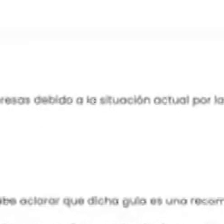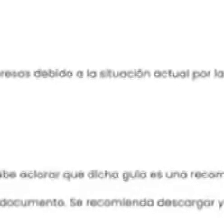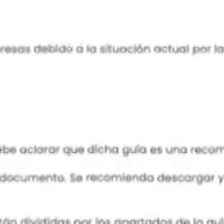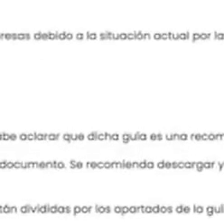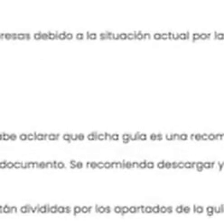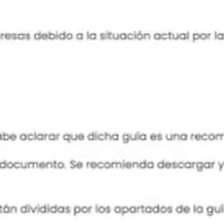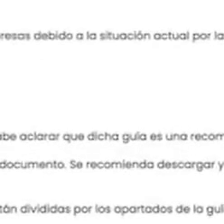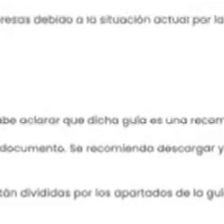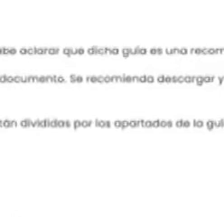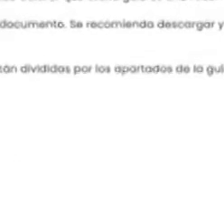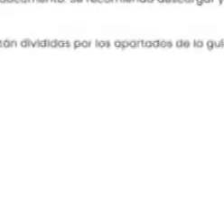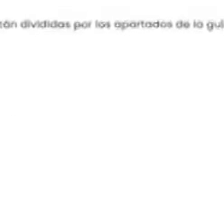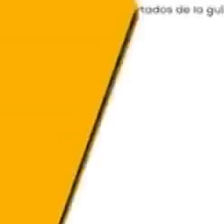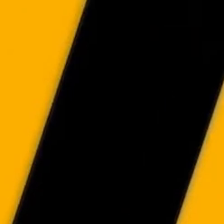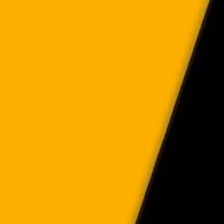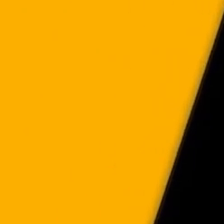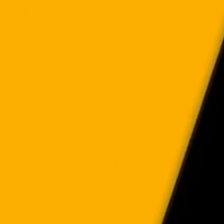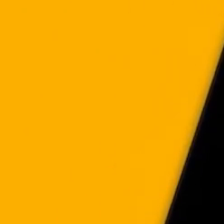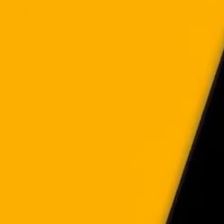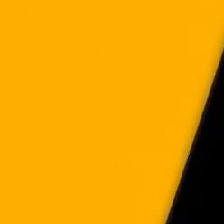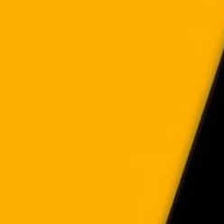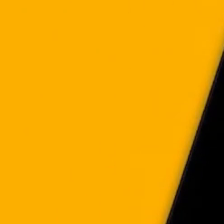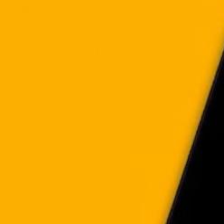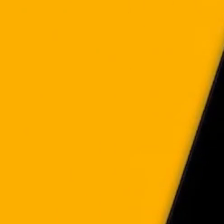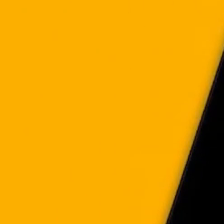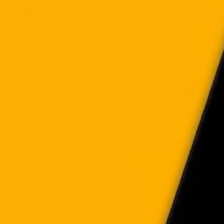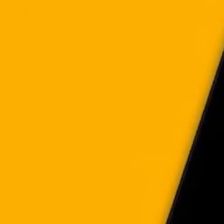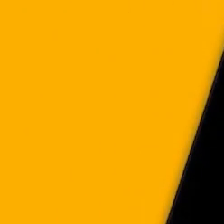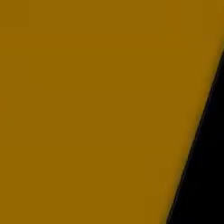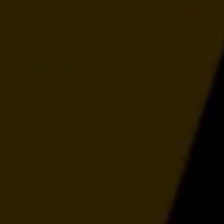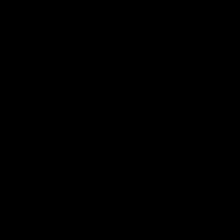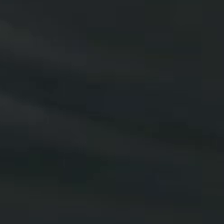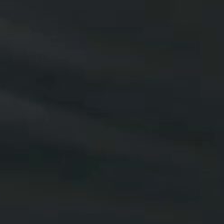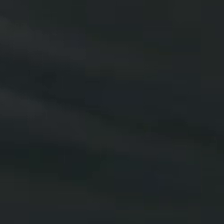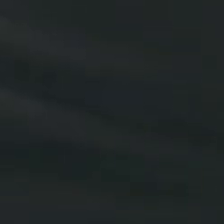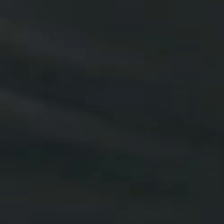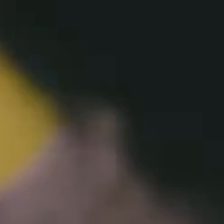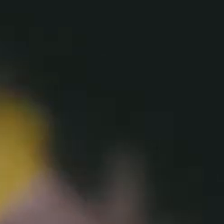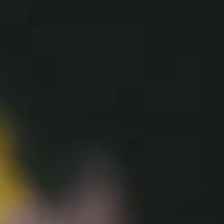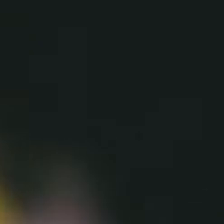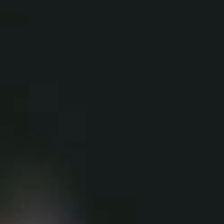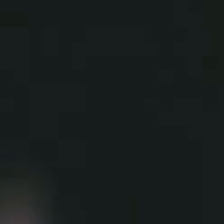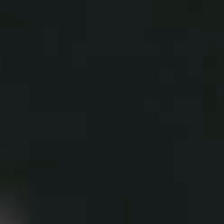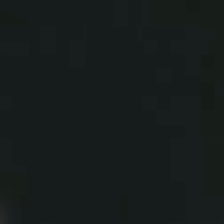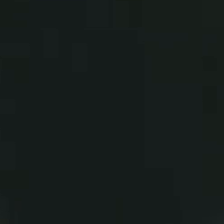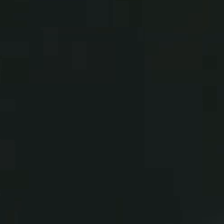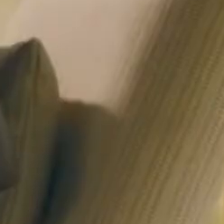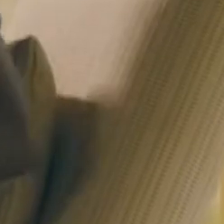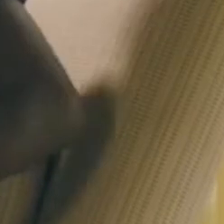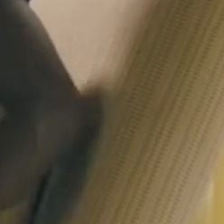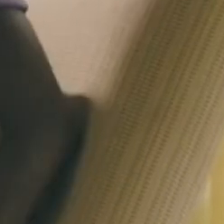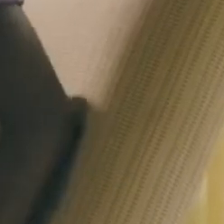lineamientos establecidos. Esta es una alianza del INAH, ICT y Canatur. Para el Banco Popular, bienestar